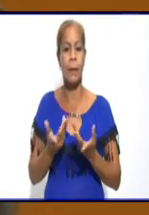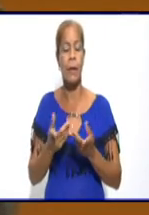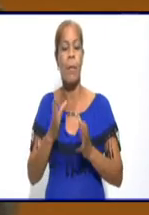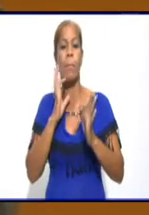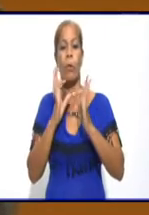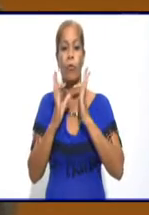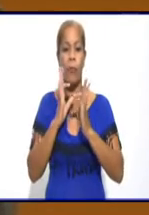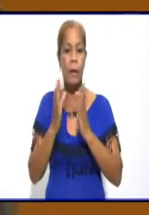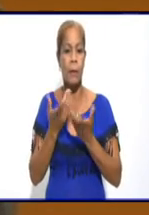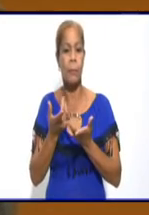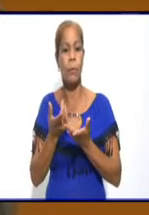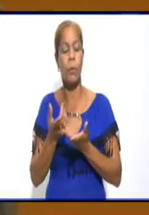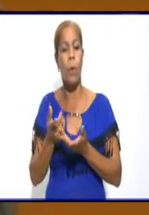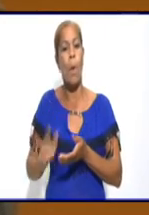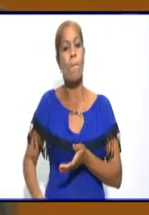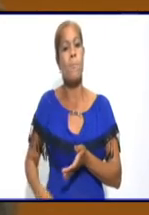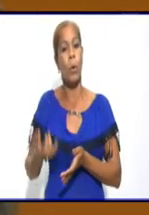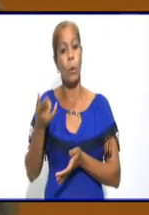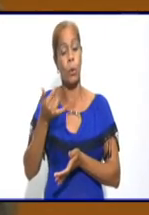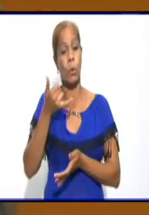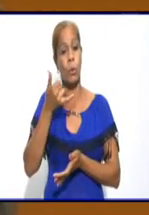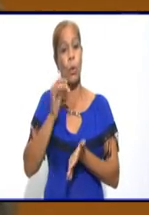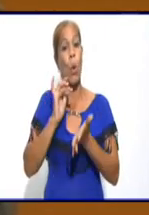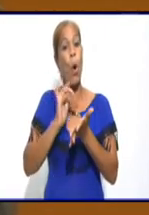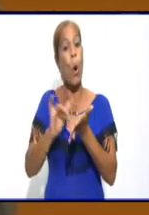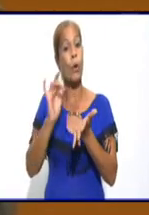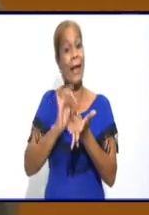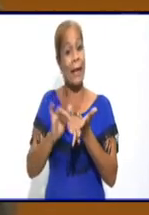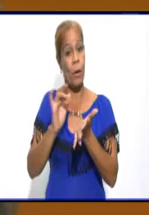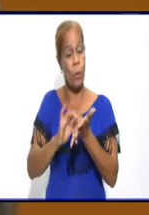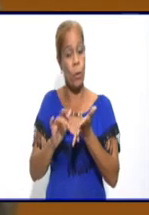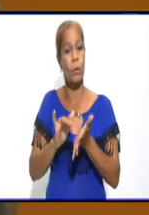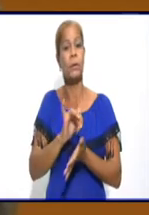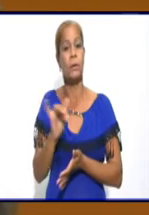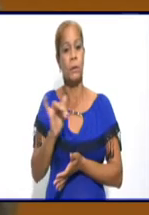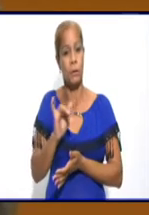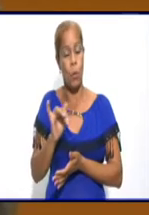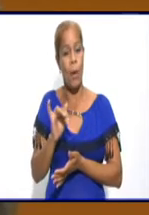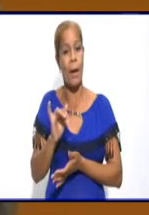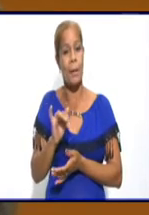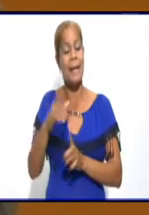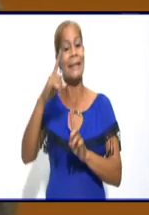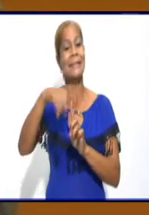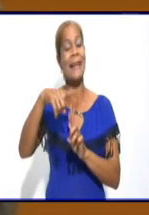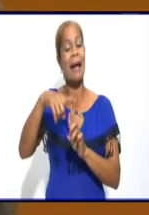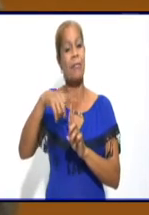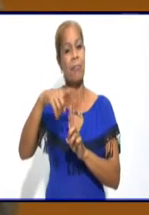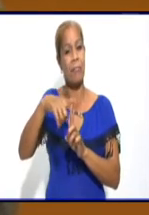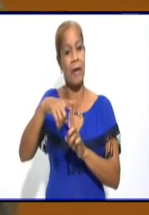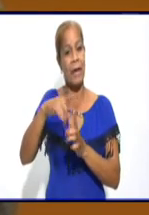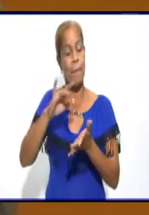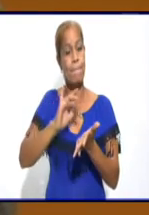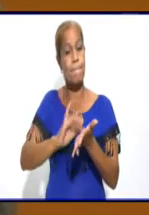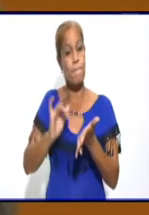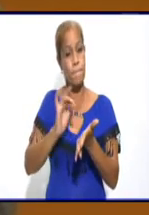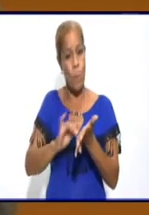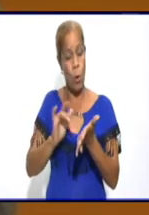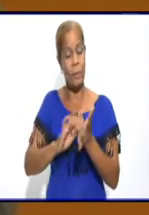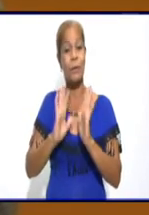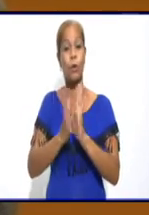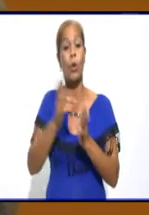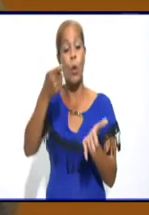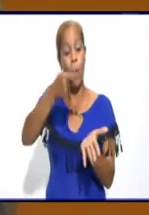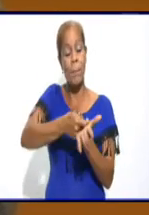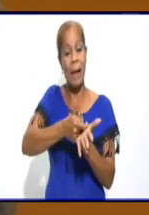los pagos, estamos potenciando el transfer móvil que tanto beneficio les trae a los contribuyentes. Todos los pagos que se hagan mediante las vías